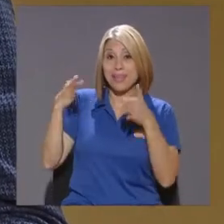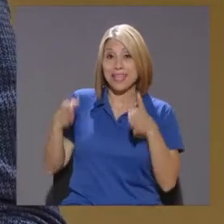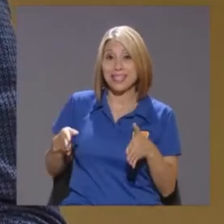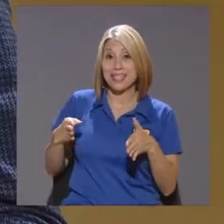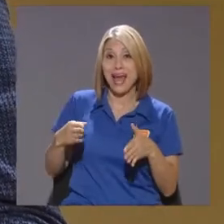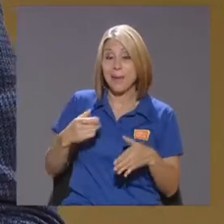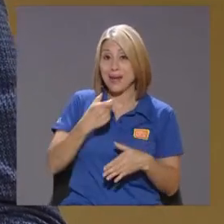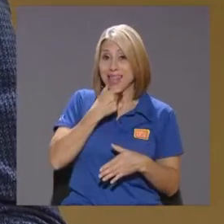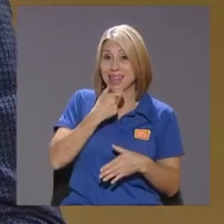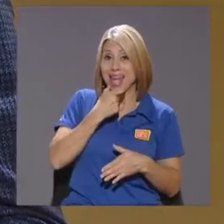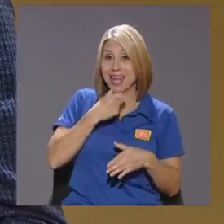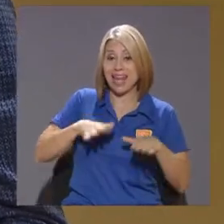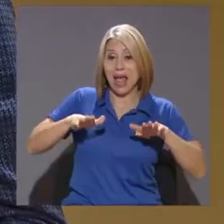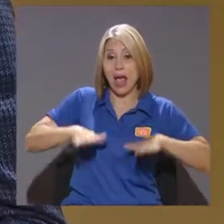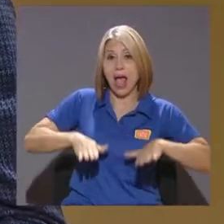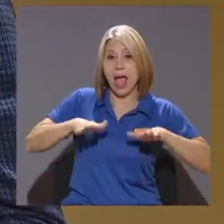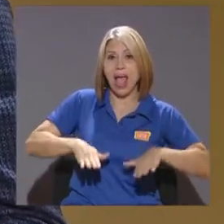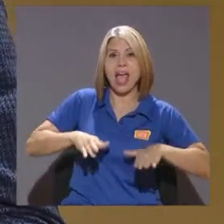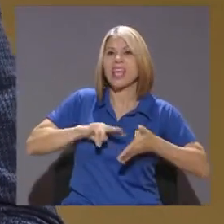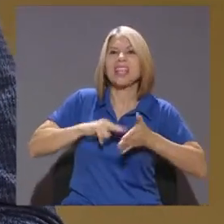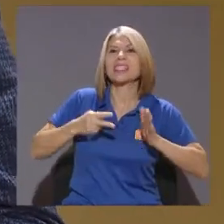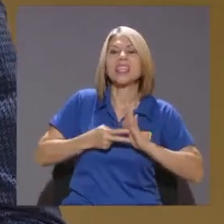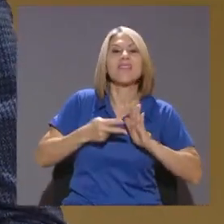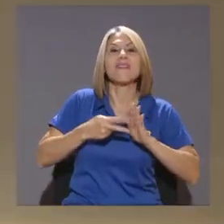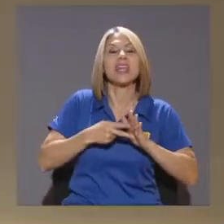es Brexit is Brexit ¿Verdad?